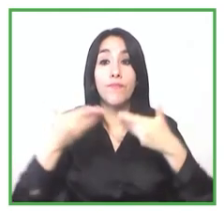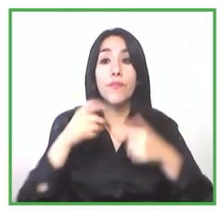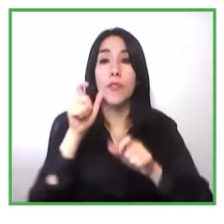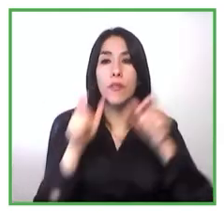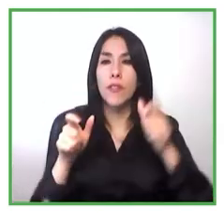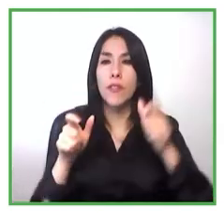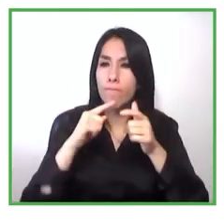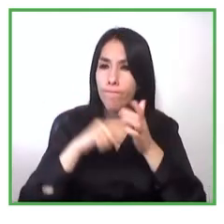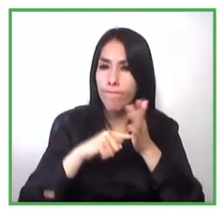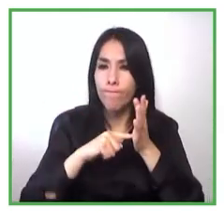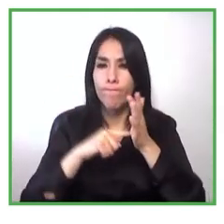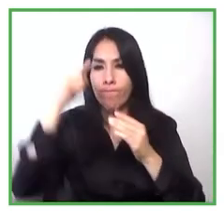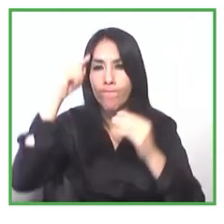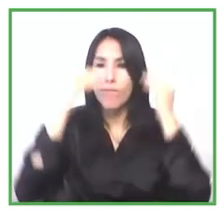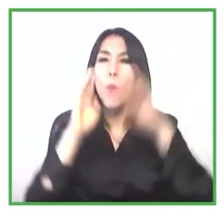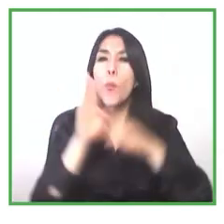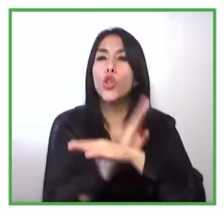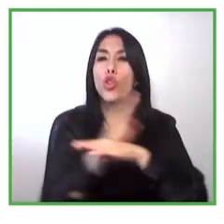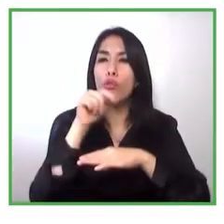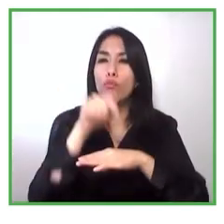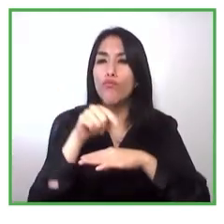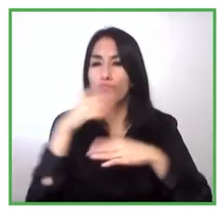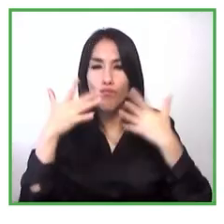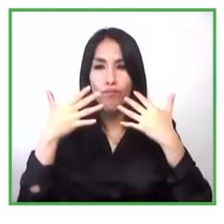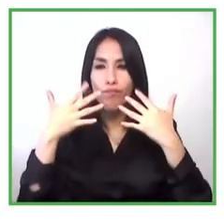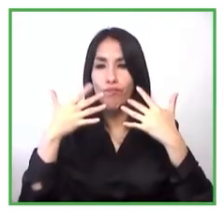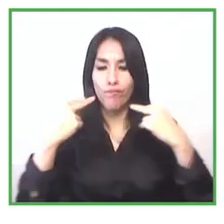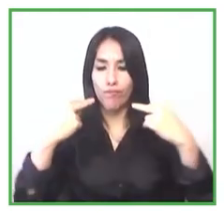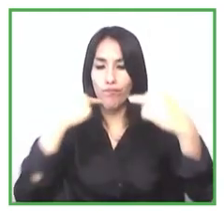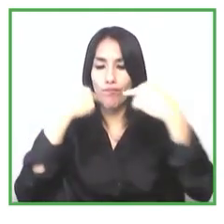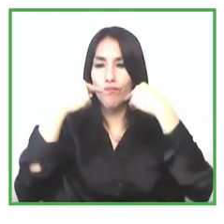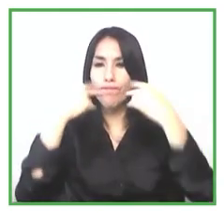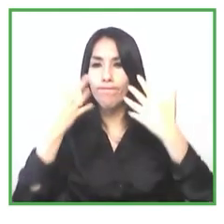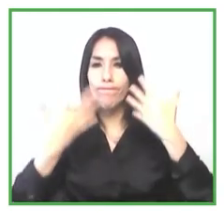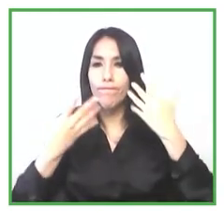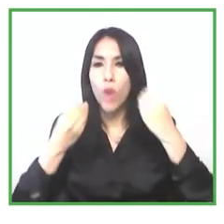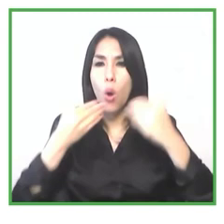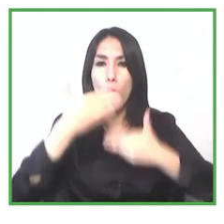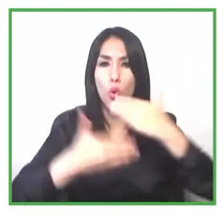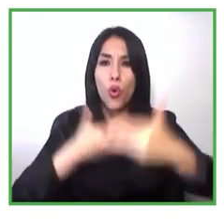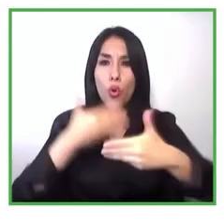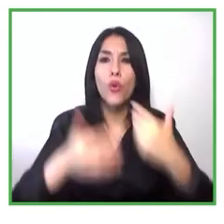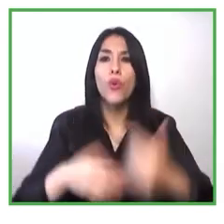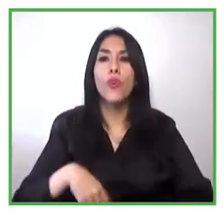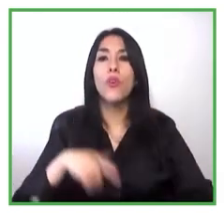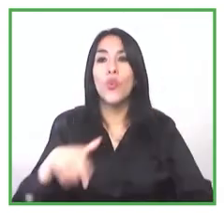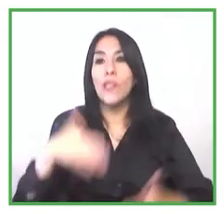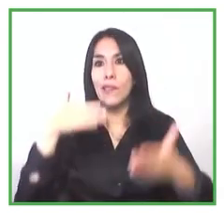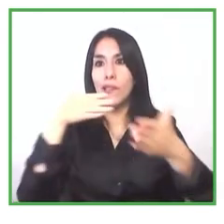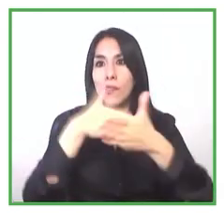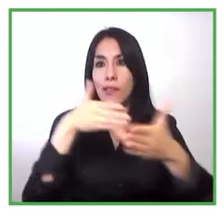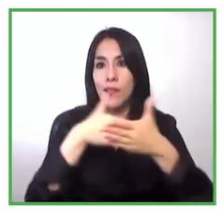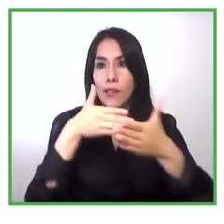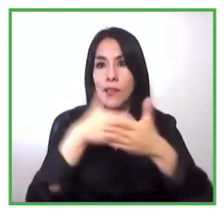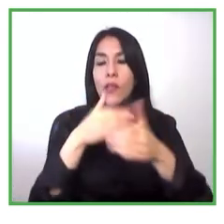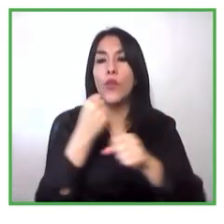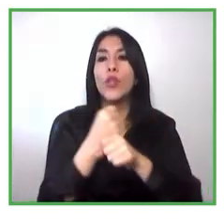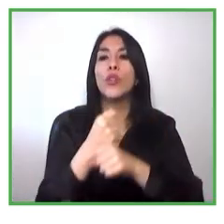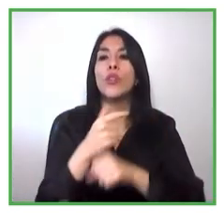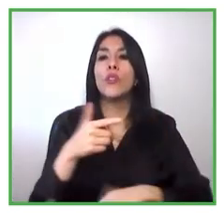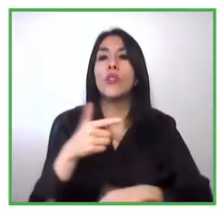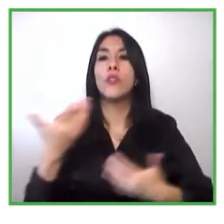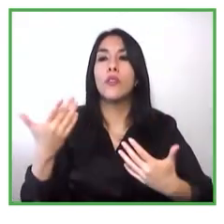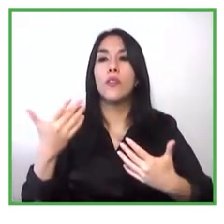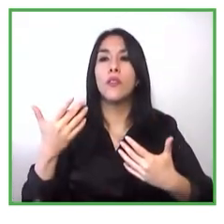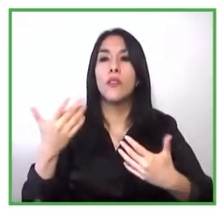con restricciones de movimiento con restricciones de desplazamiento venderse ha tornado mucho más difícil y un desafío ha sido